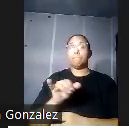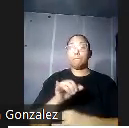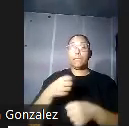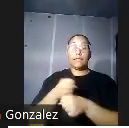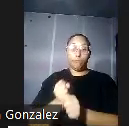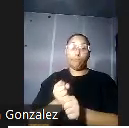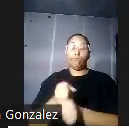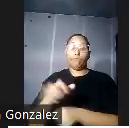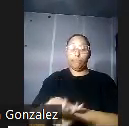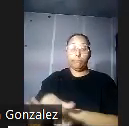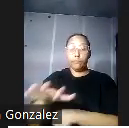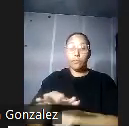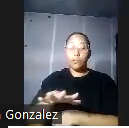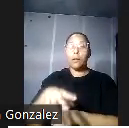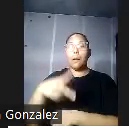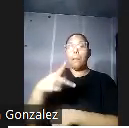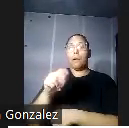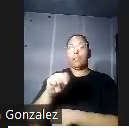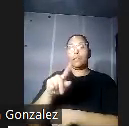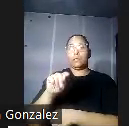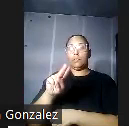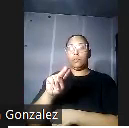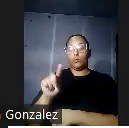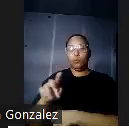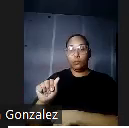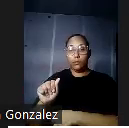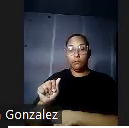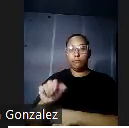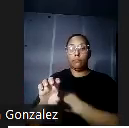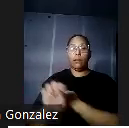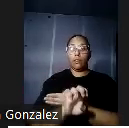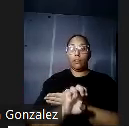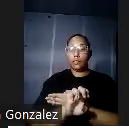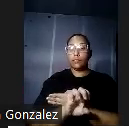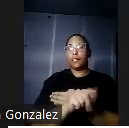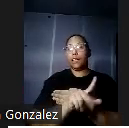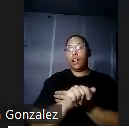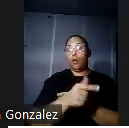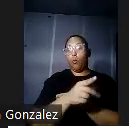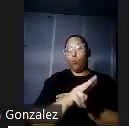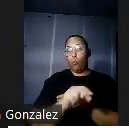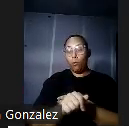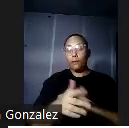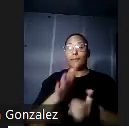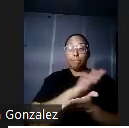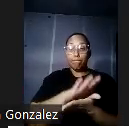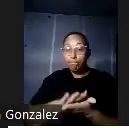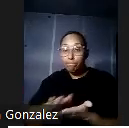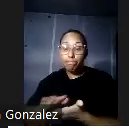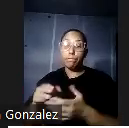parcialmente pantanosa al este de la laguna para limpiarla y dedicarla a un parque público.